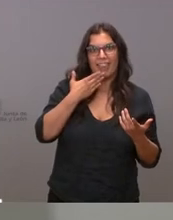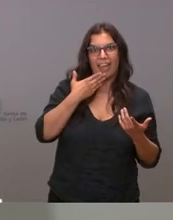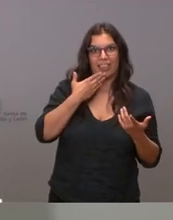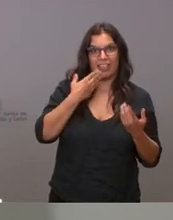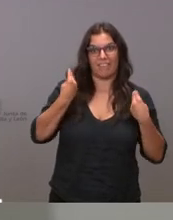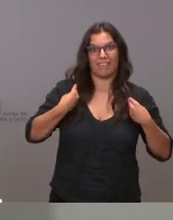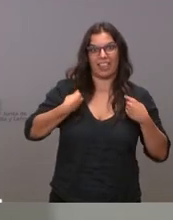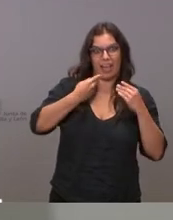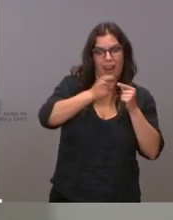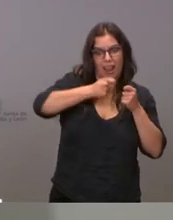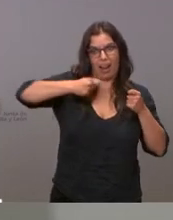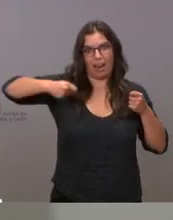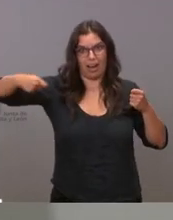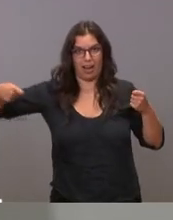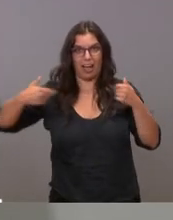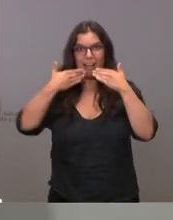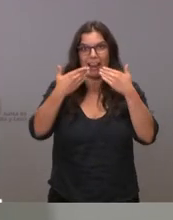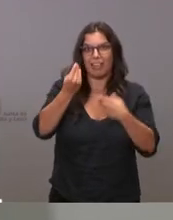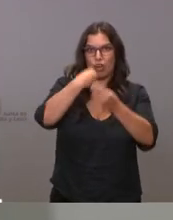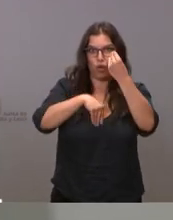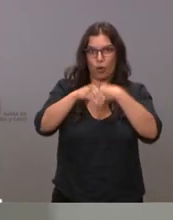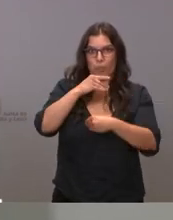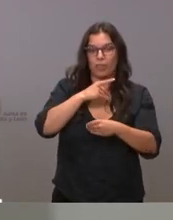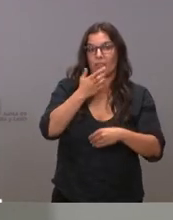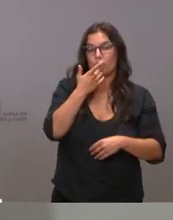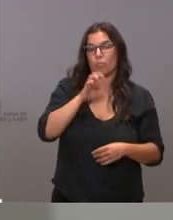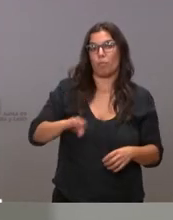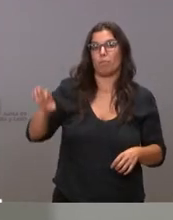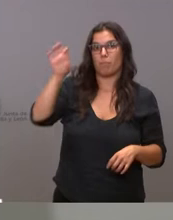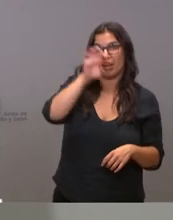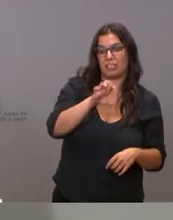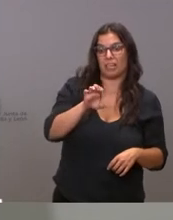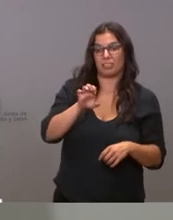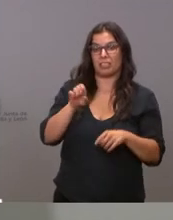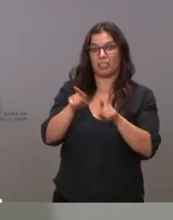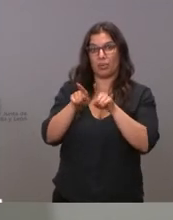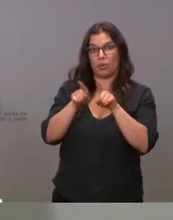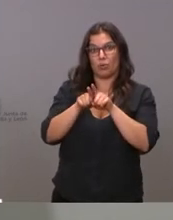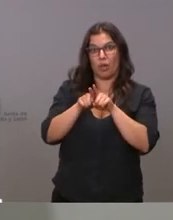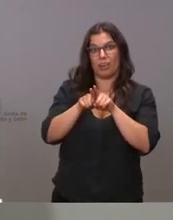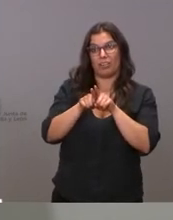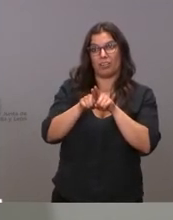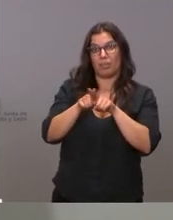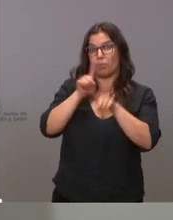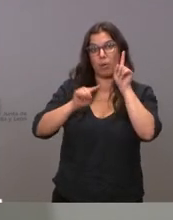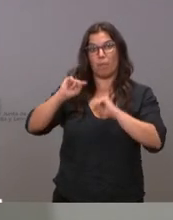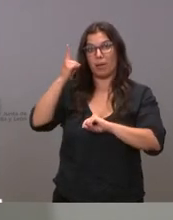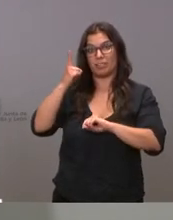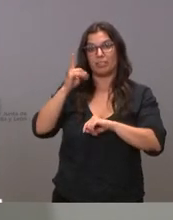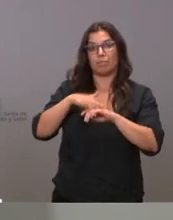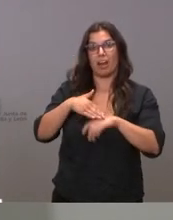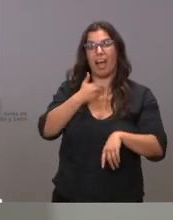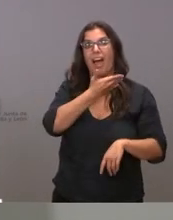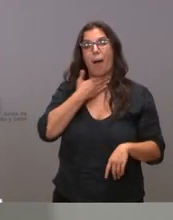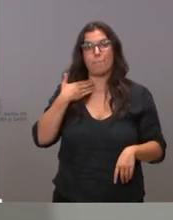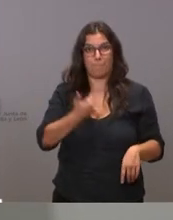que condicionaba una esperanza de vida baja en los países en desarrollo es la desnutrición comer mucha mucha carne